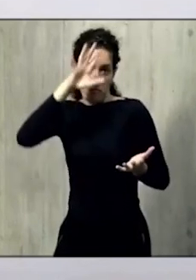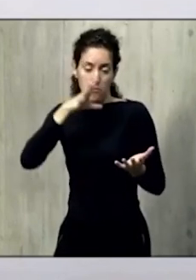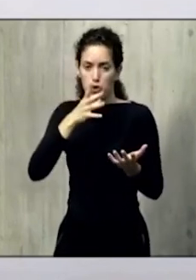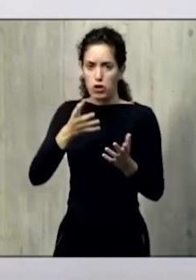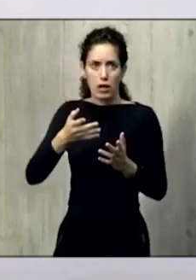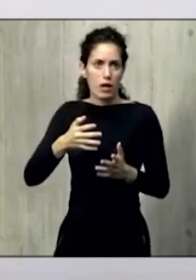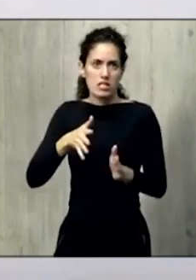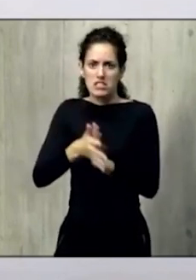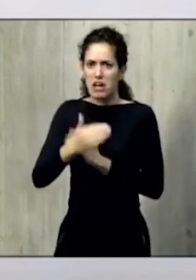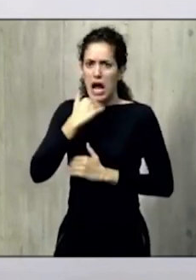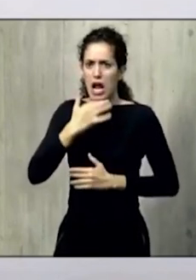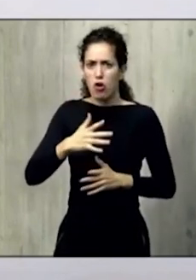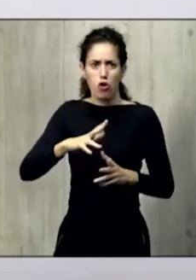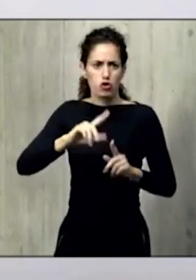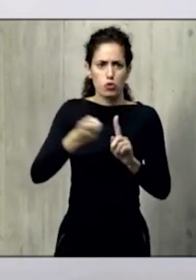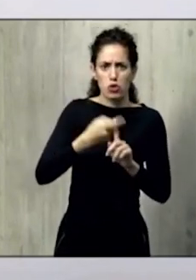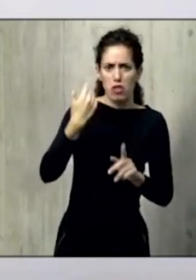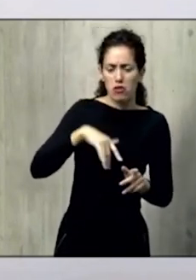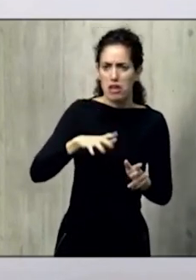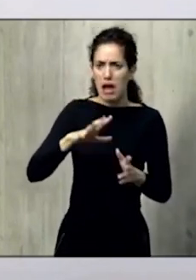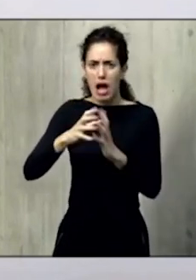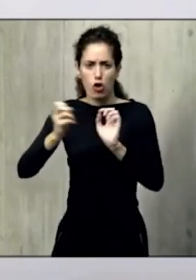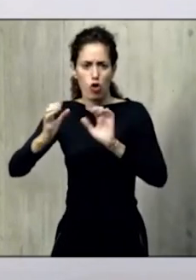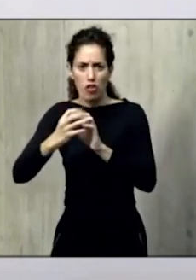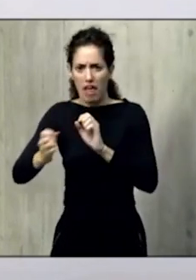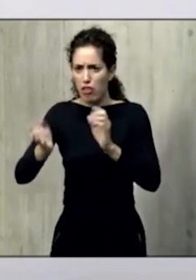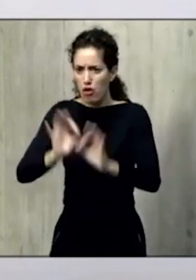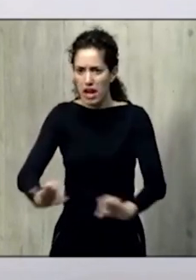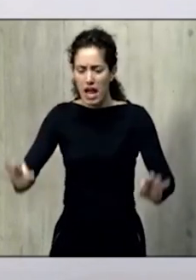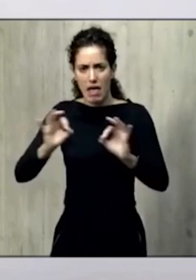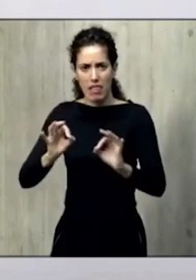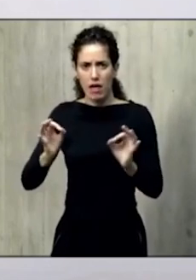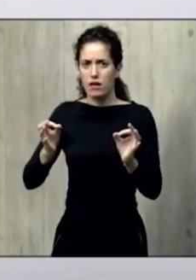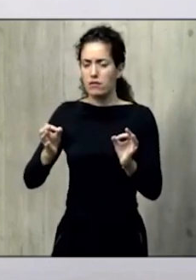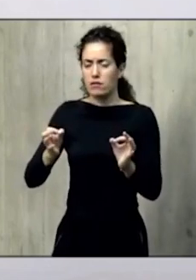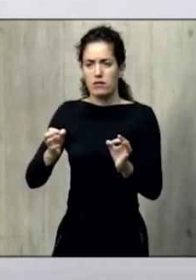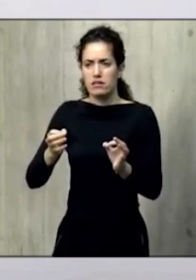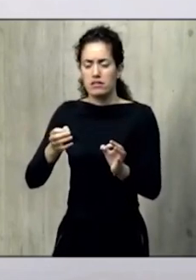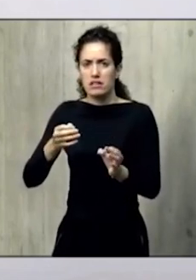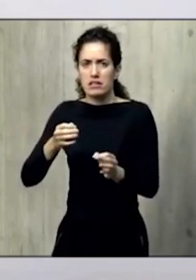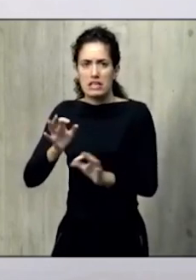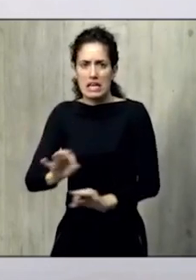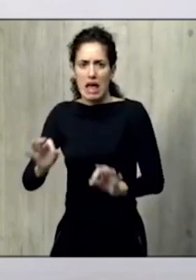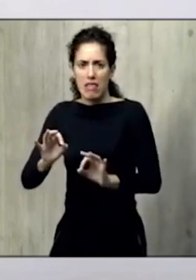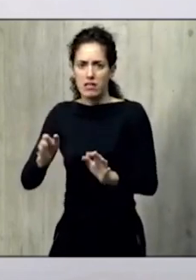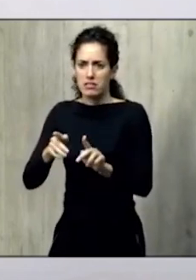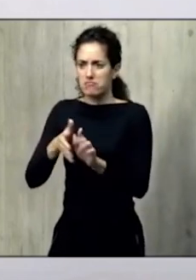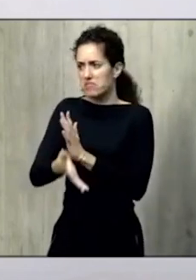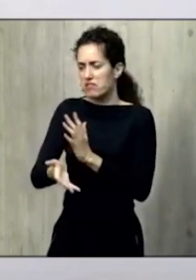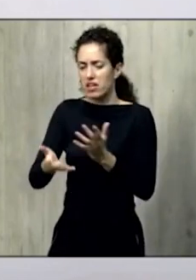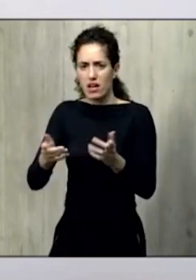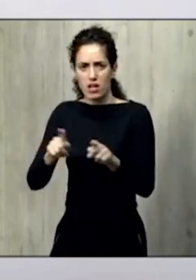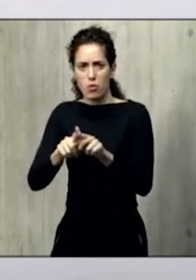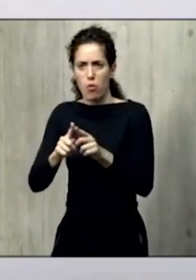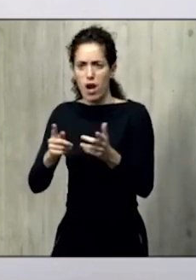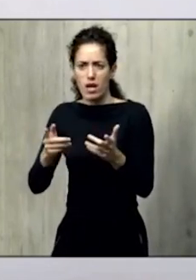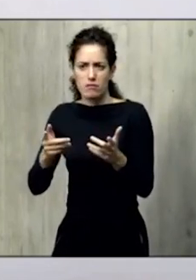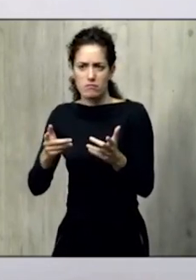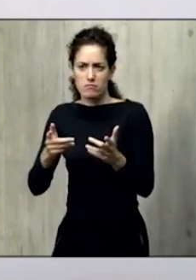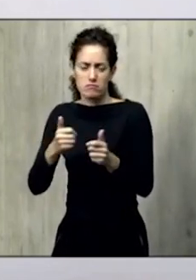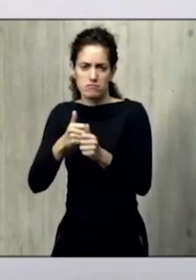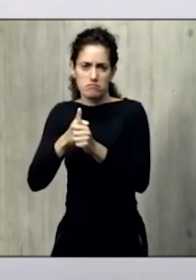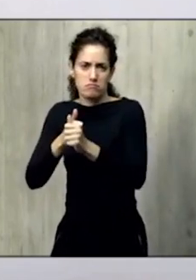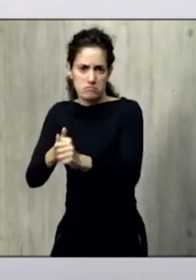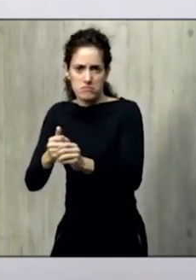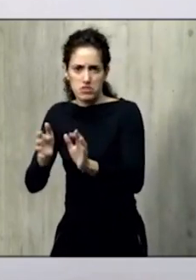definitivo, no hay nada, digamos, acordado y no hay nada que parezca indicar, digamos, que se vaya a ir en esa dirección.